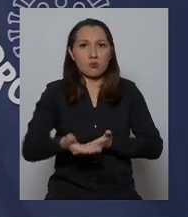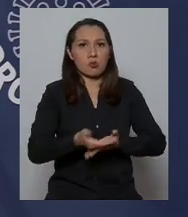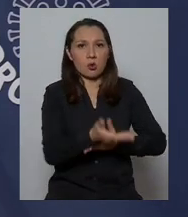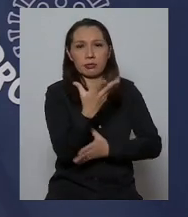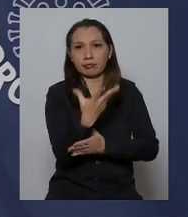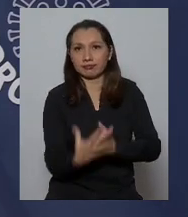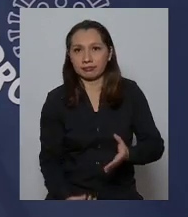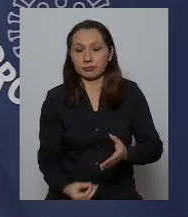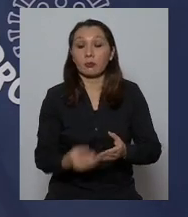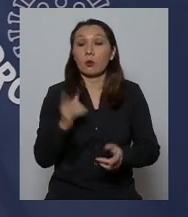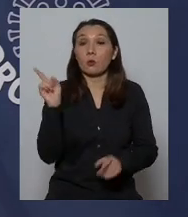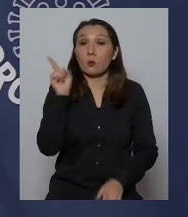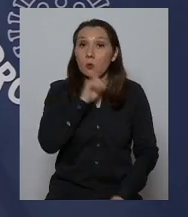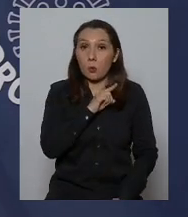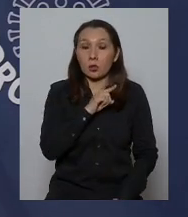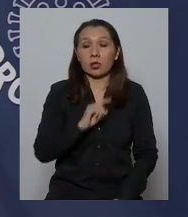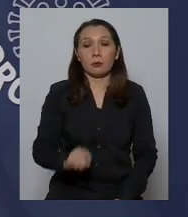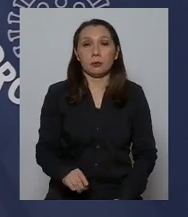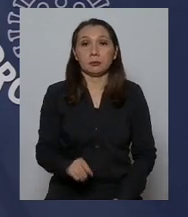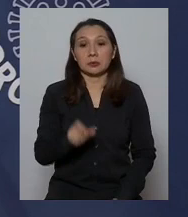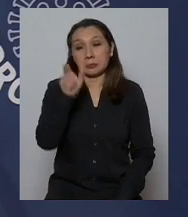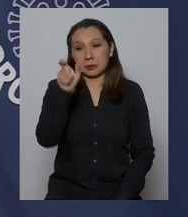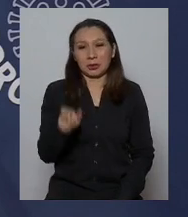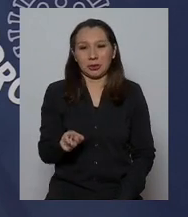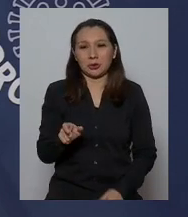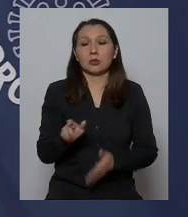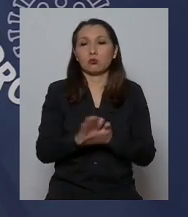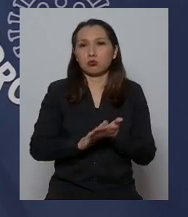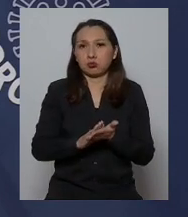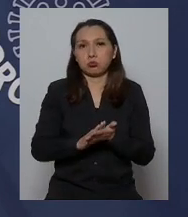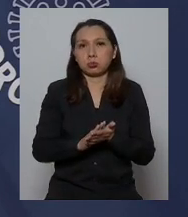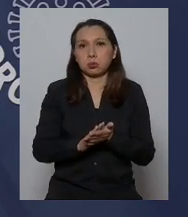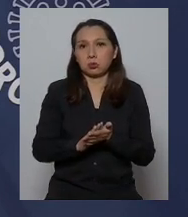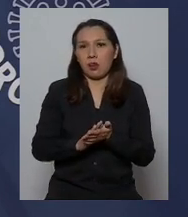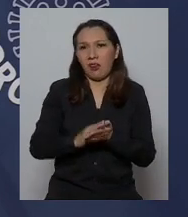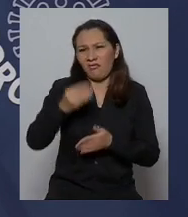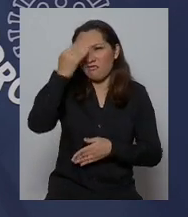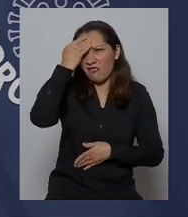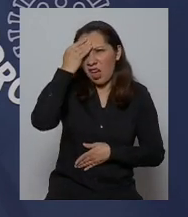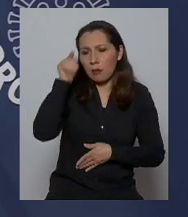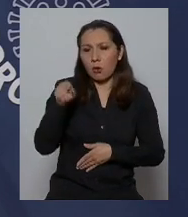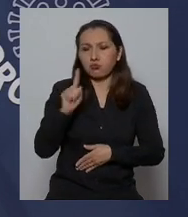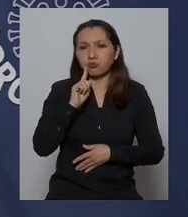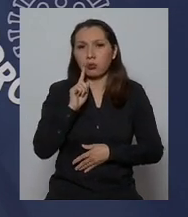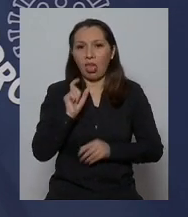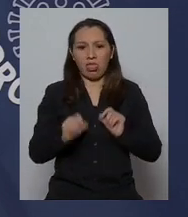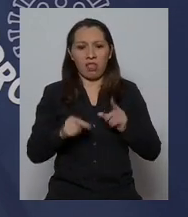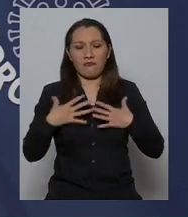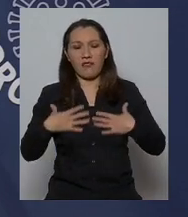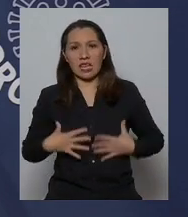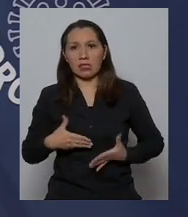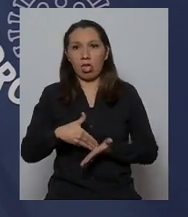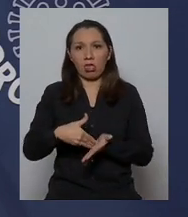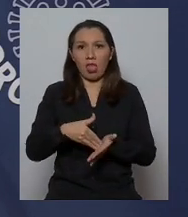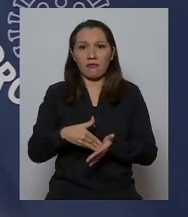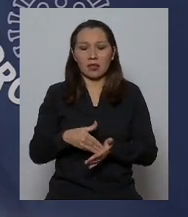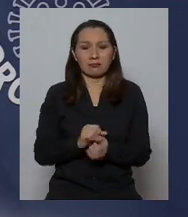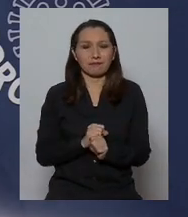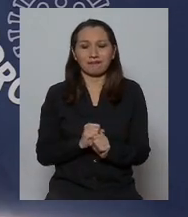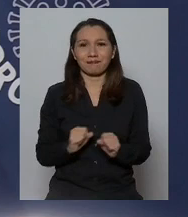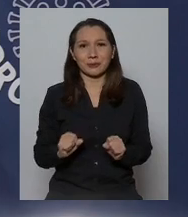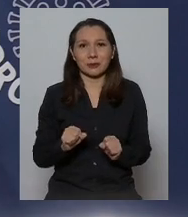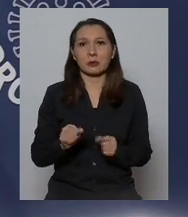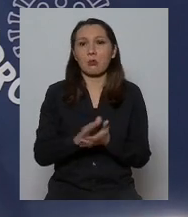Y por último, pacientes que tienen compromiso de sus defensas, de su inmunidad,